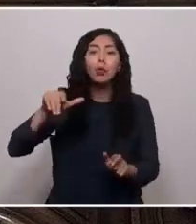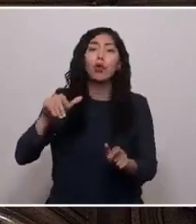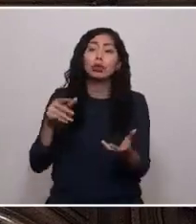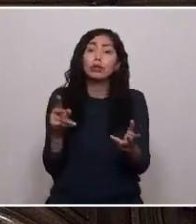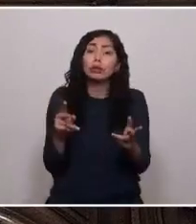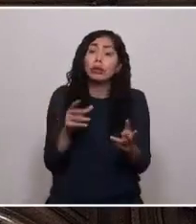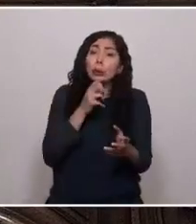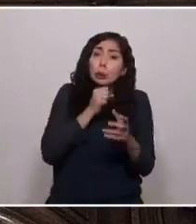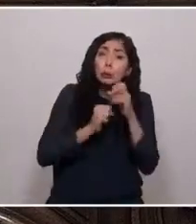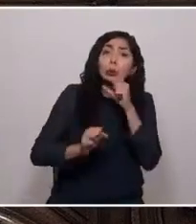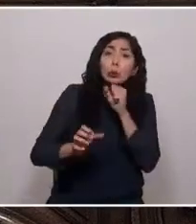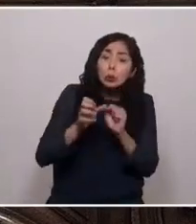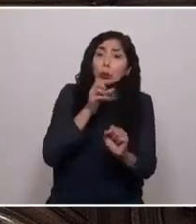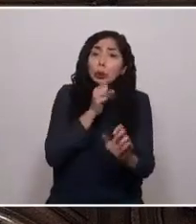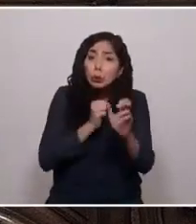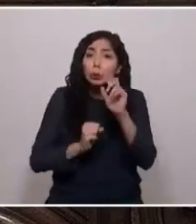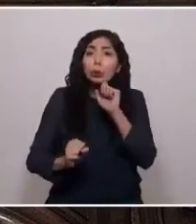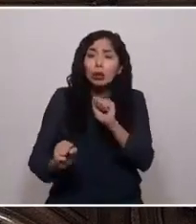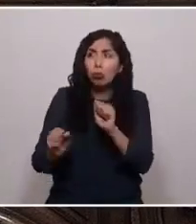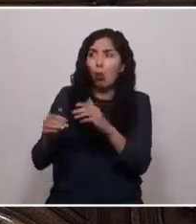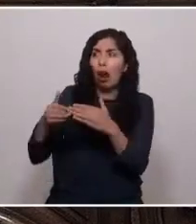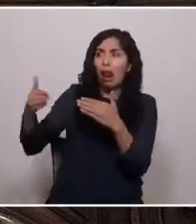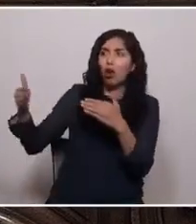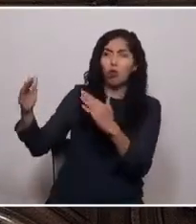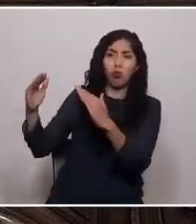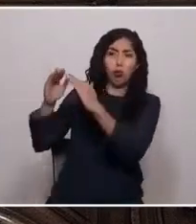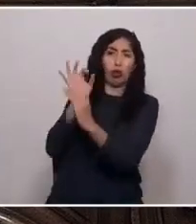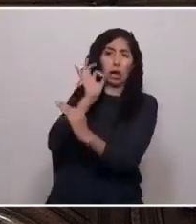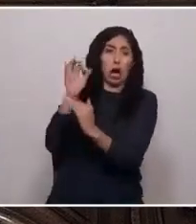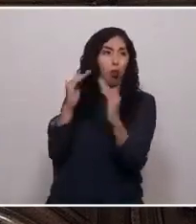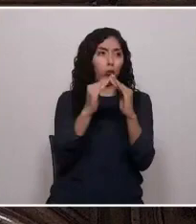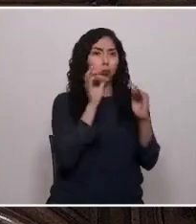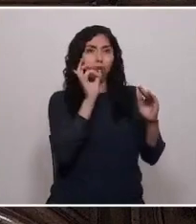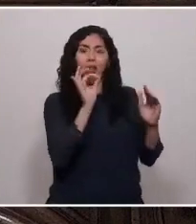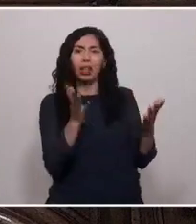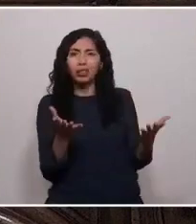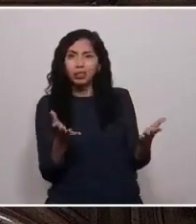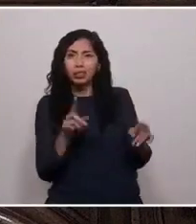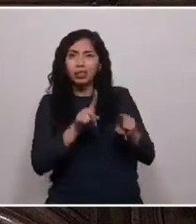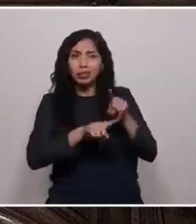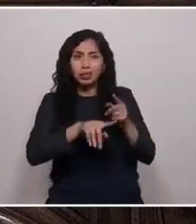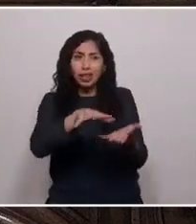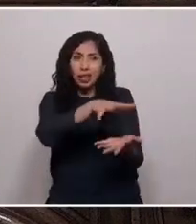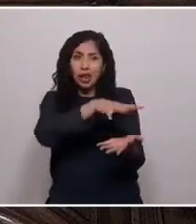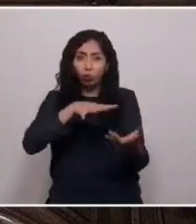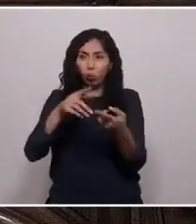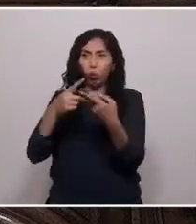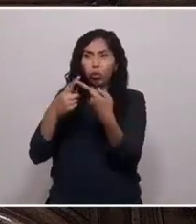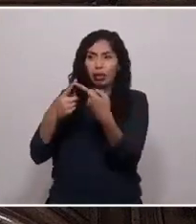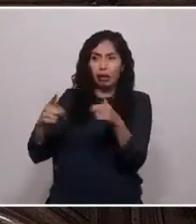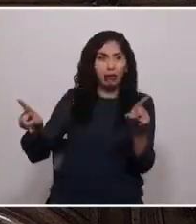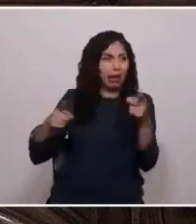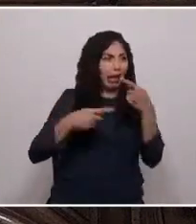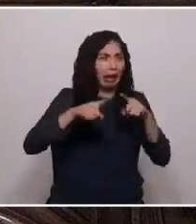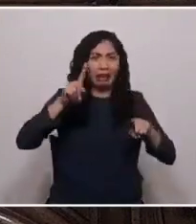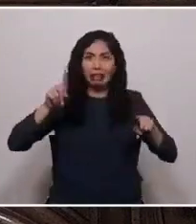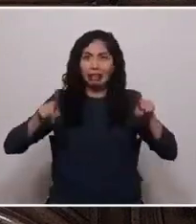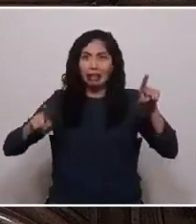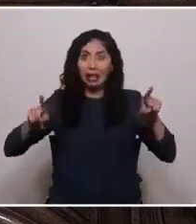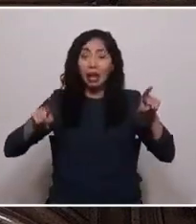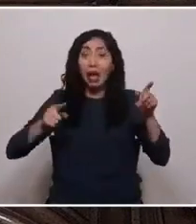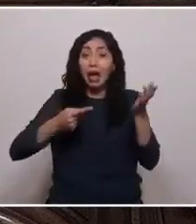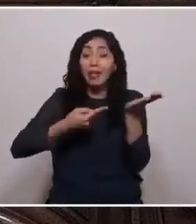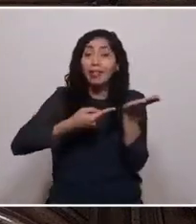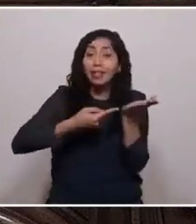alrededor de los grandes latifundios, donde entre un terreno y otro hay un mundo de diferencia. La tecnología